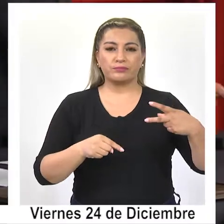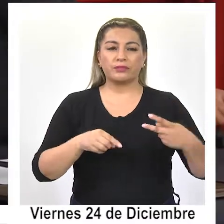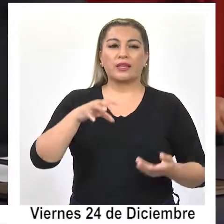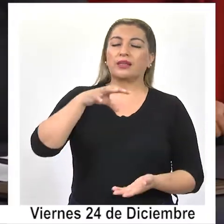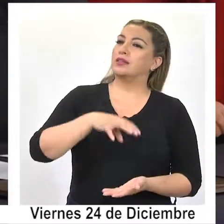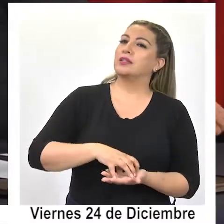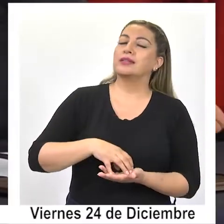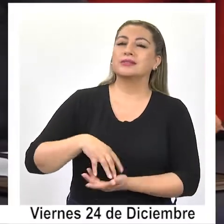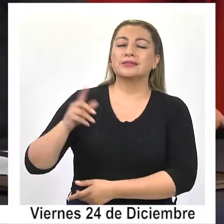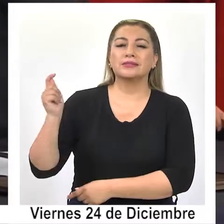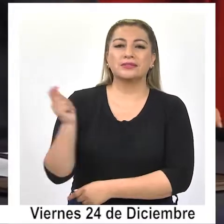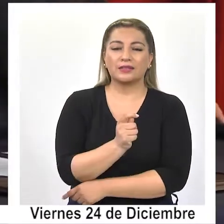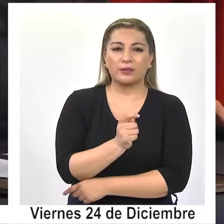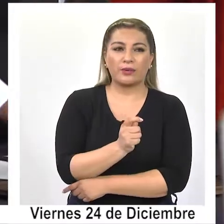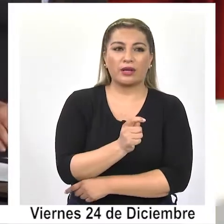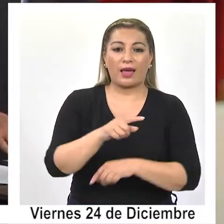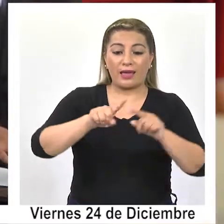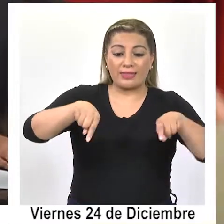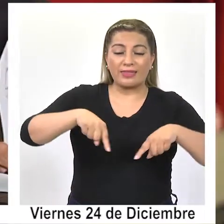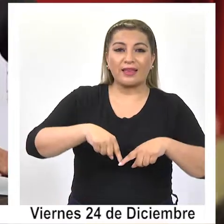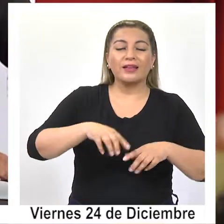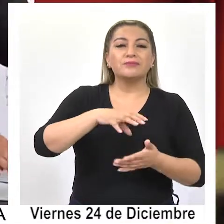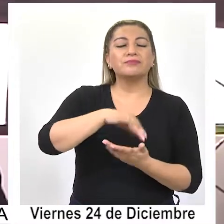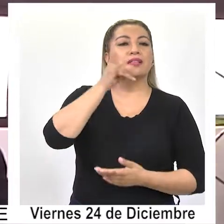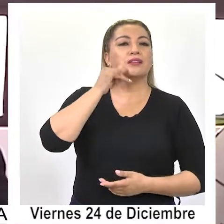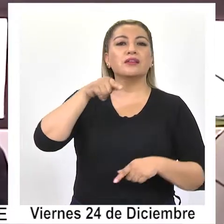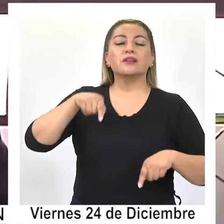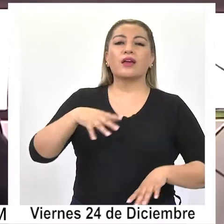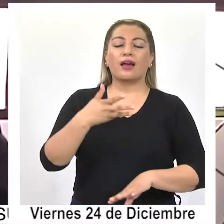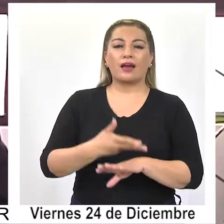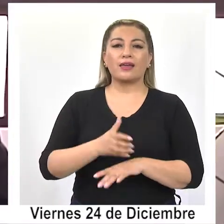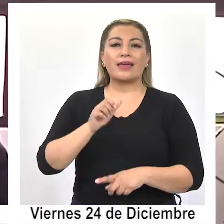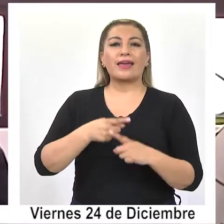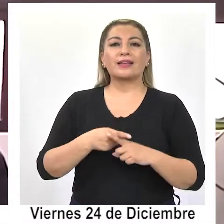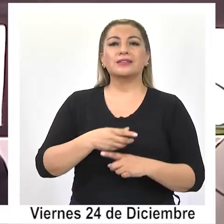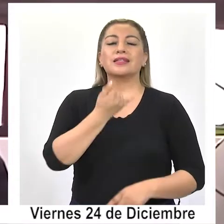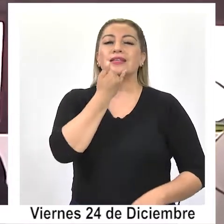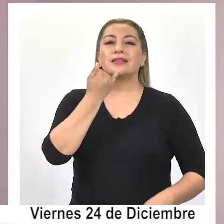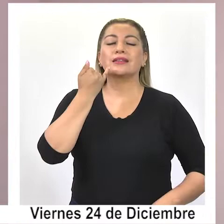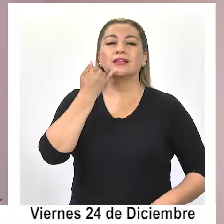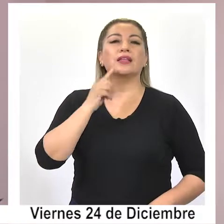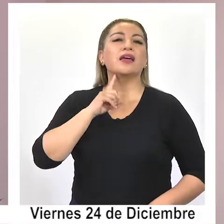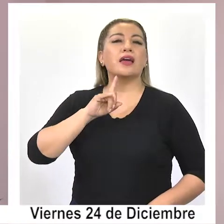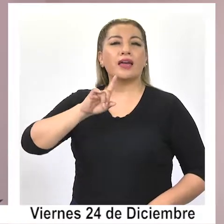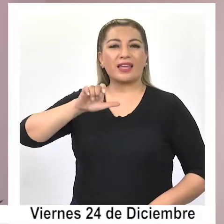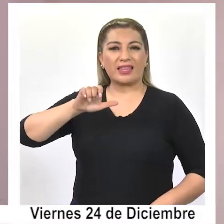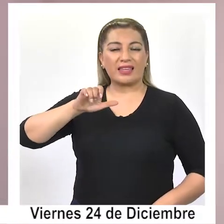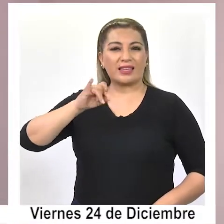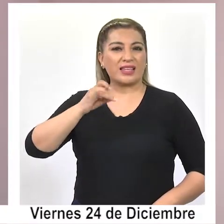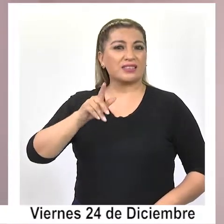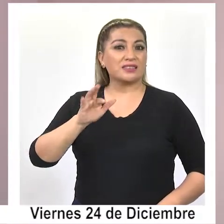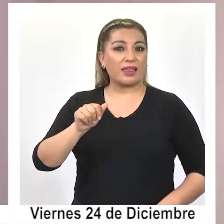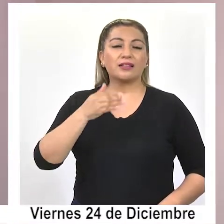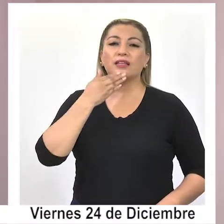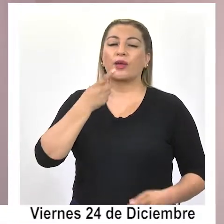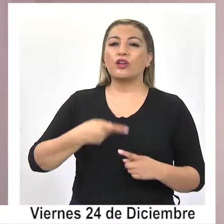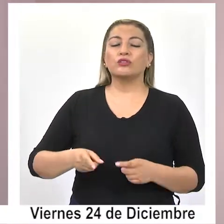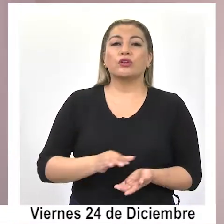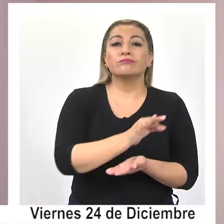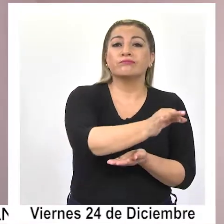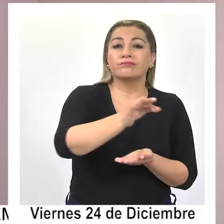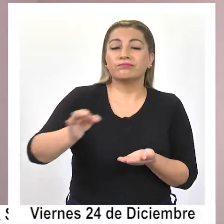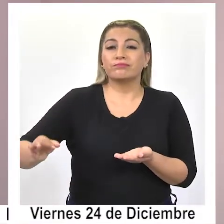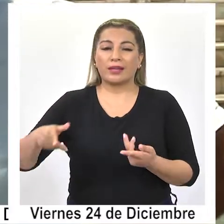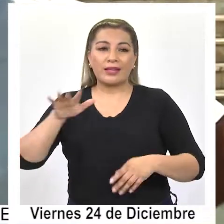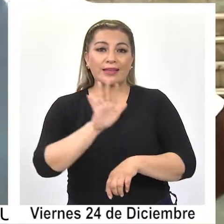se encarga de la región con oficinas en Iquique, cargo que hoy tiene el ex intendente Miguel Ángel Quesada y el provincial a cargo del